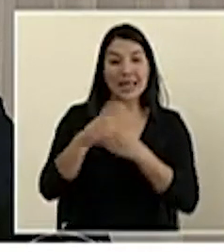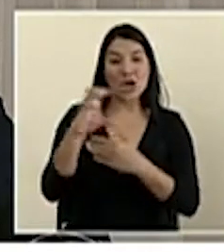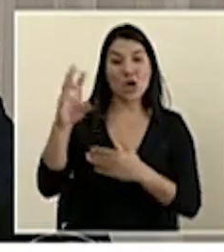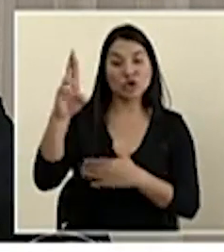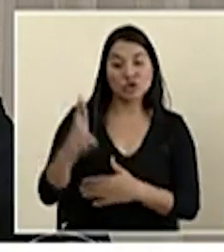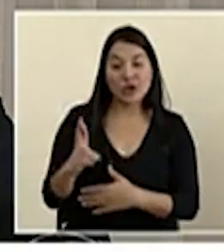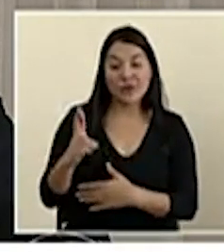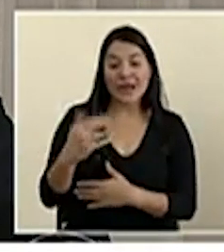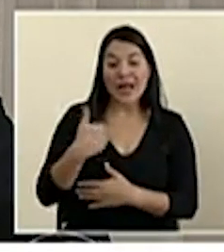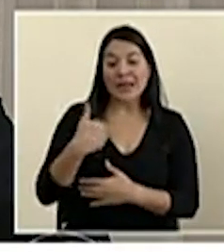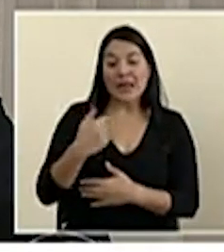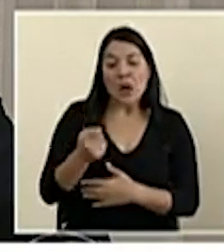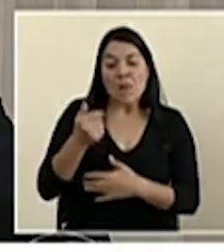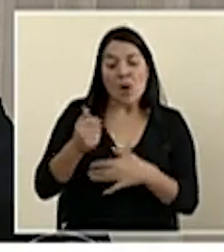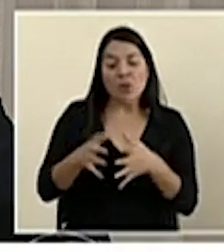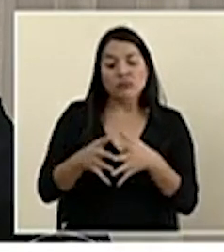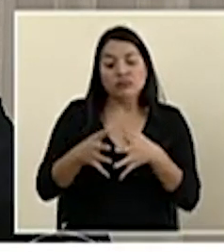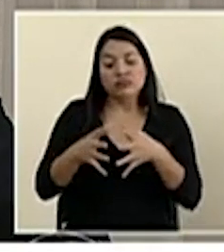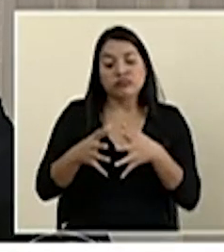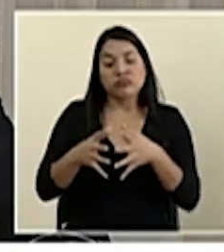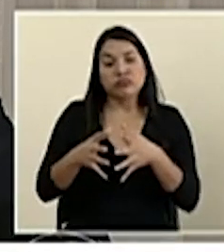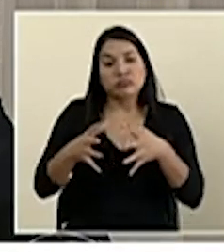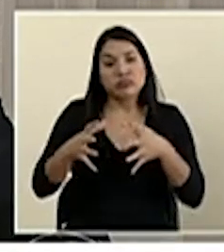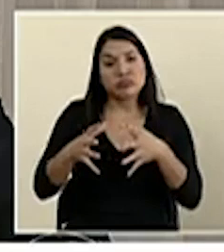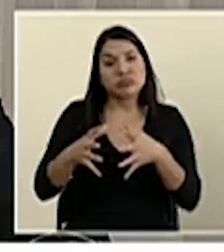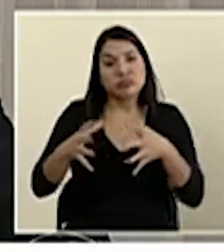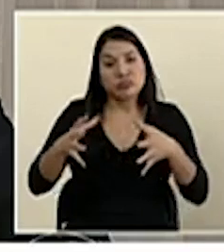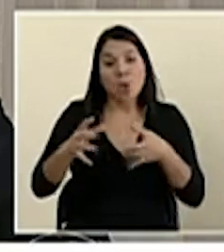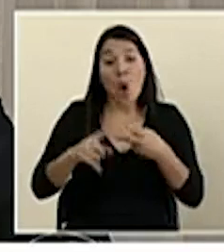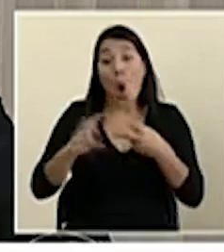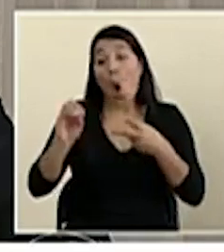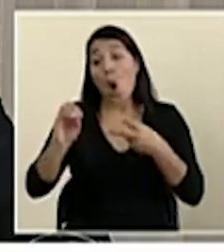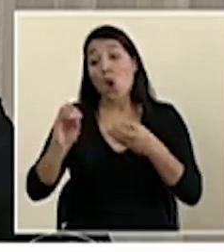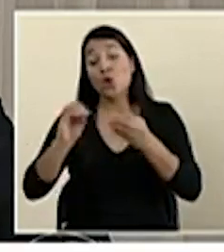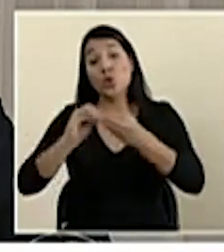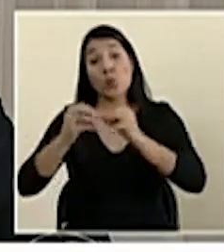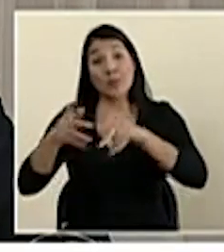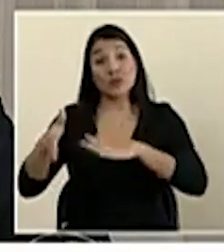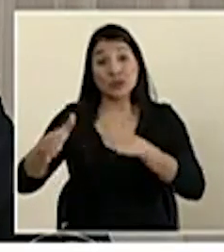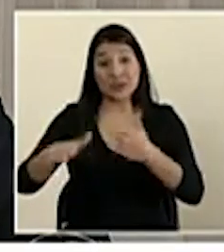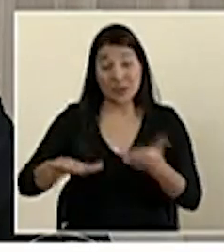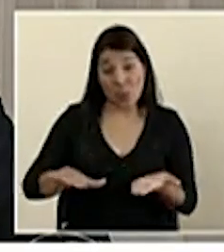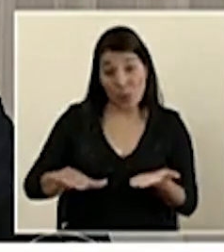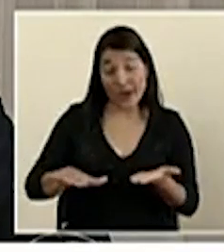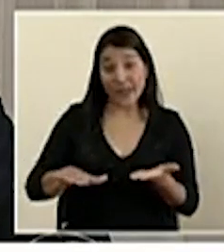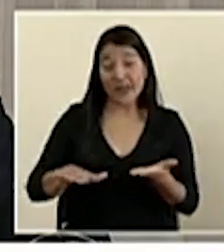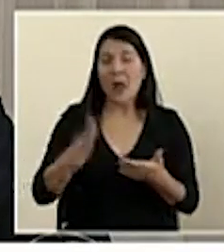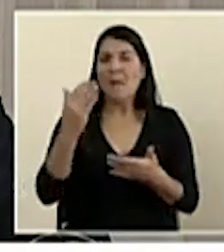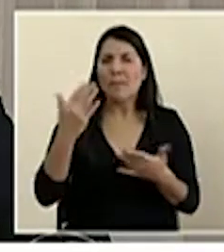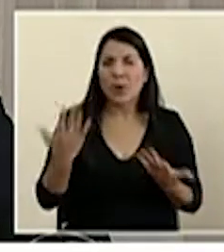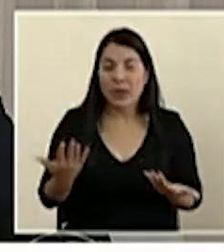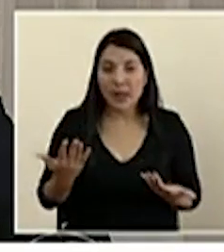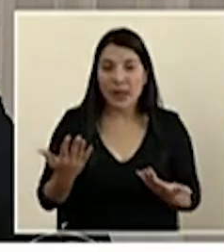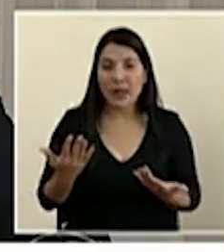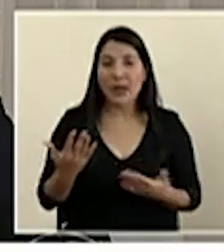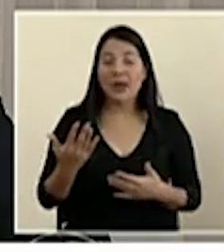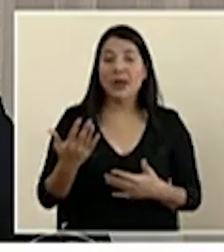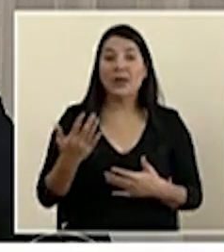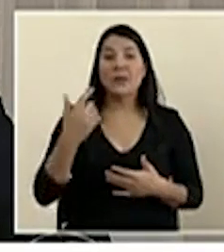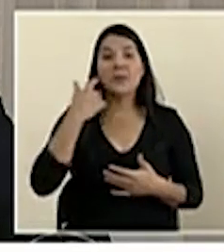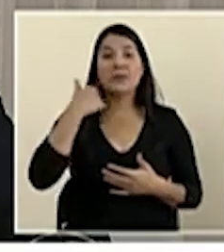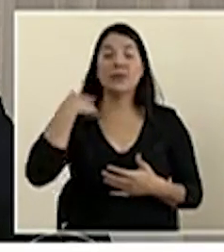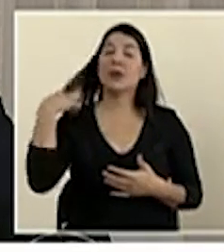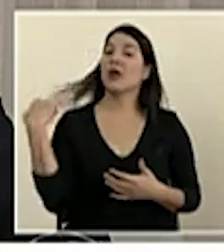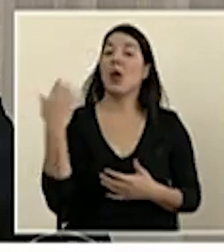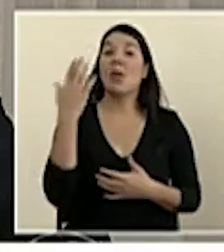exponencial de casos y un aumento en la cantidad de personas que fallecen por principalmente no tener una capacidad